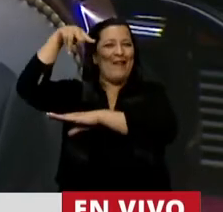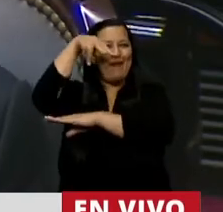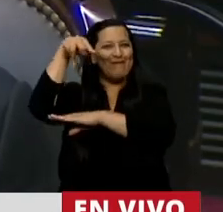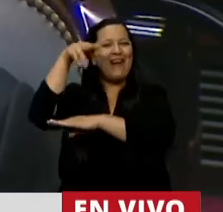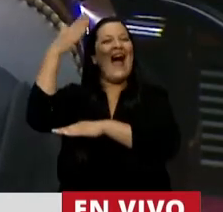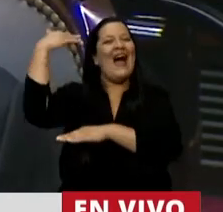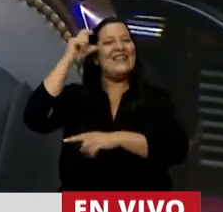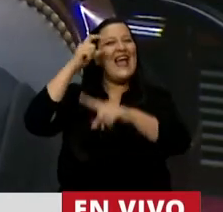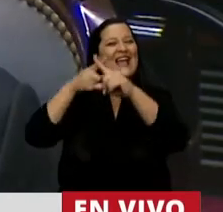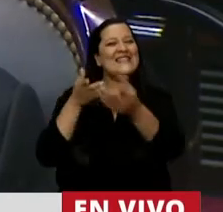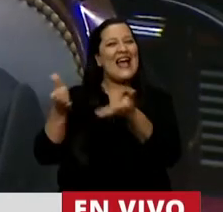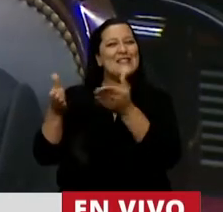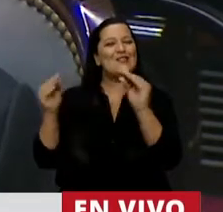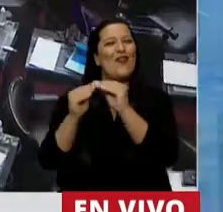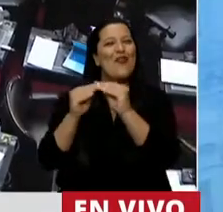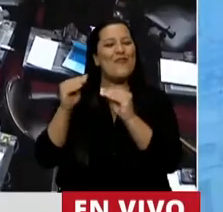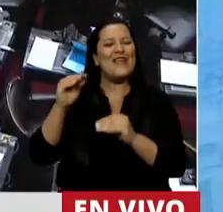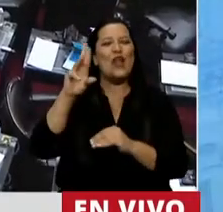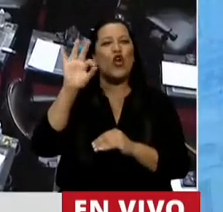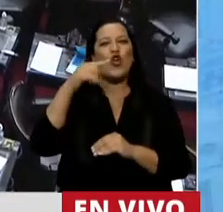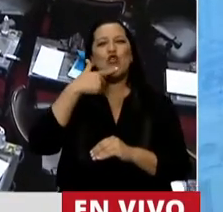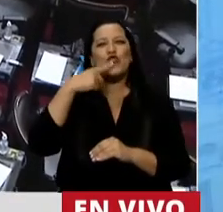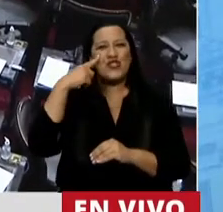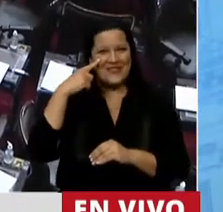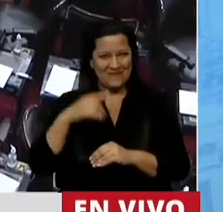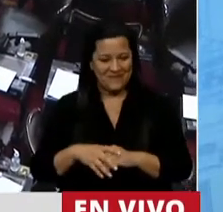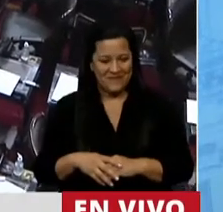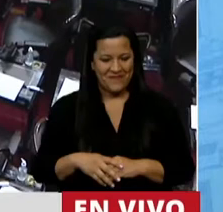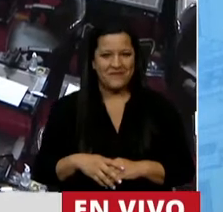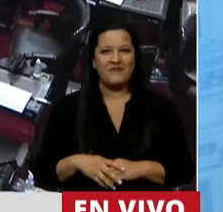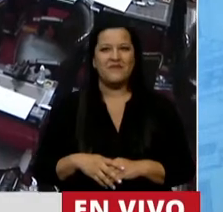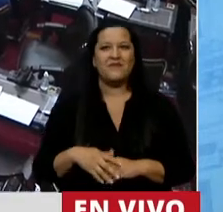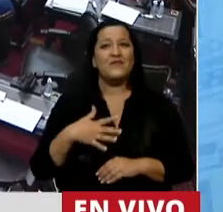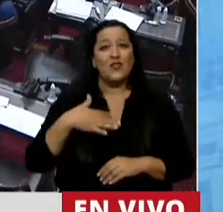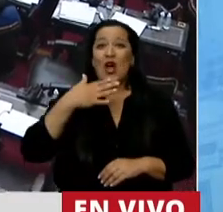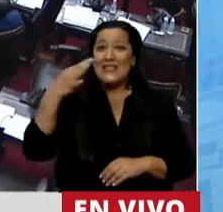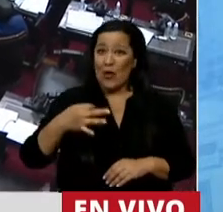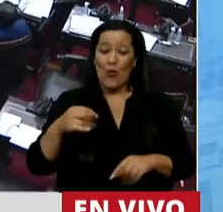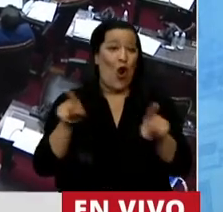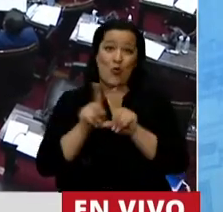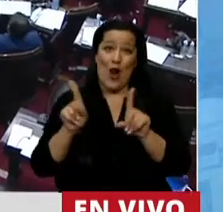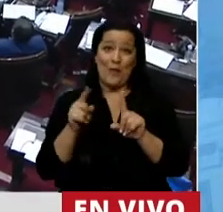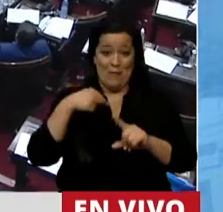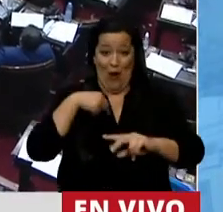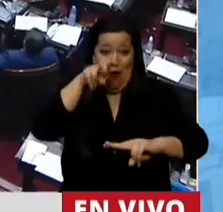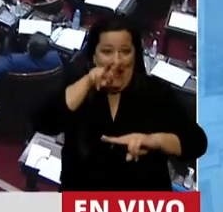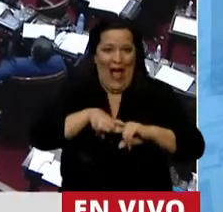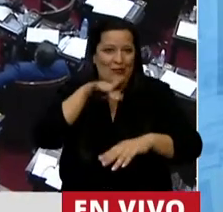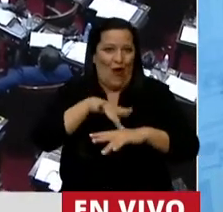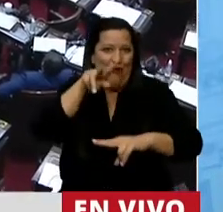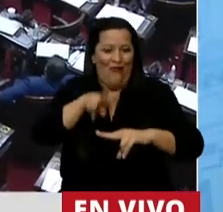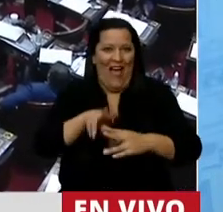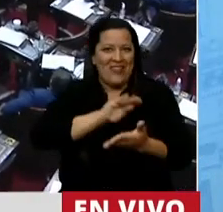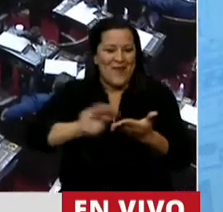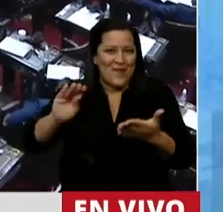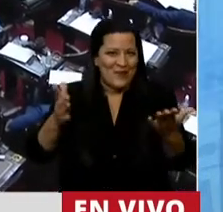asesor del compañero Agustín Rossi, y le aseguro, Presidente, que no es lo mismo que estar acá dando este